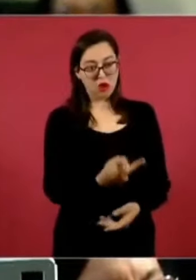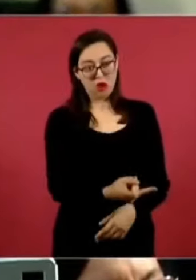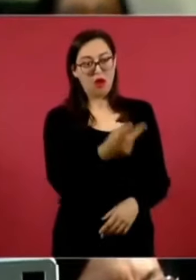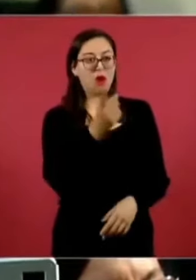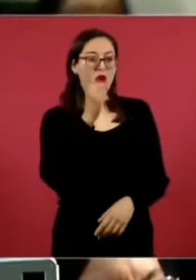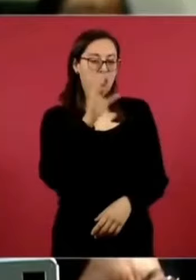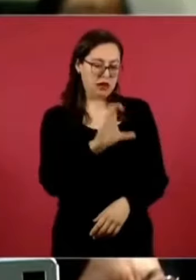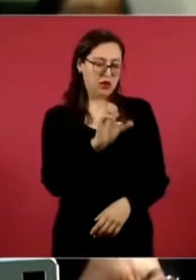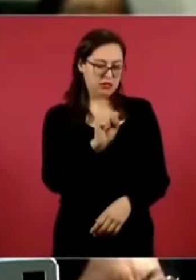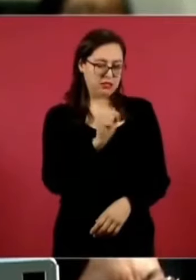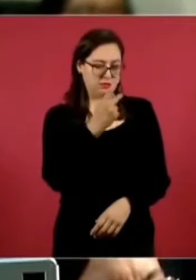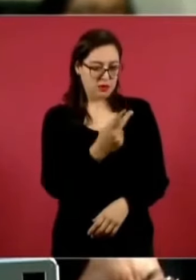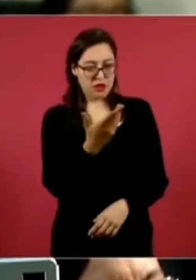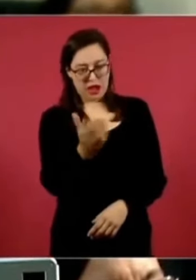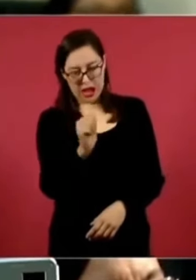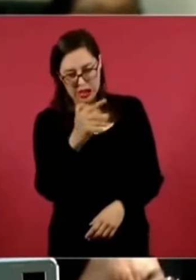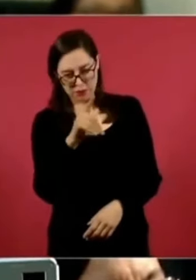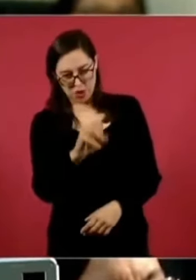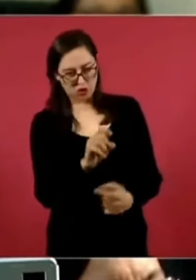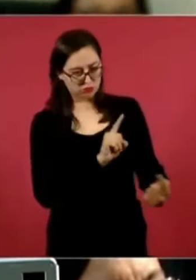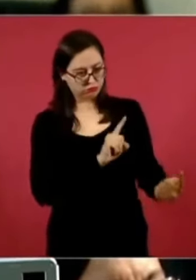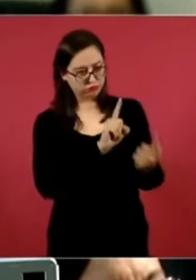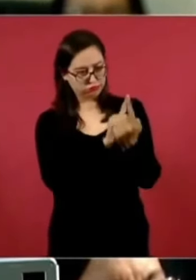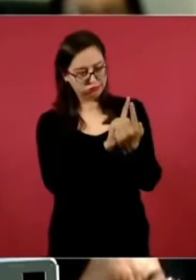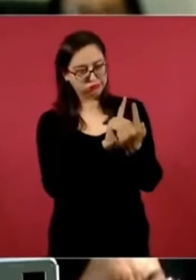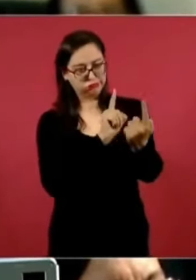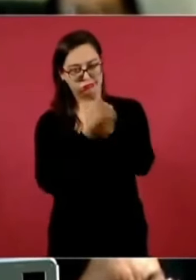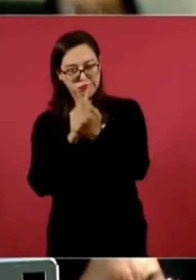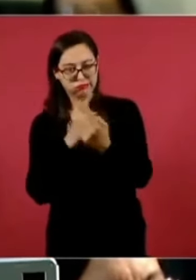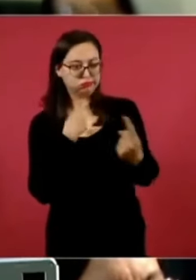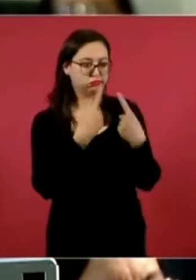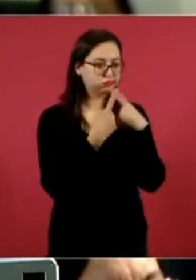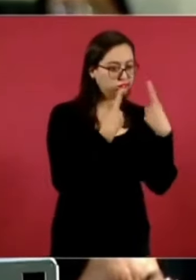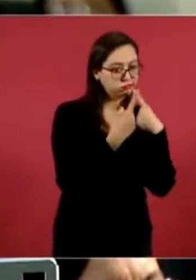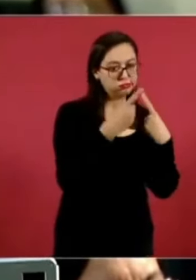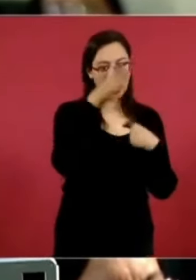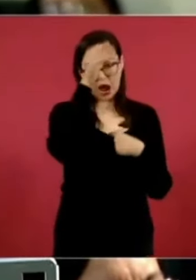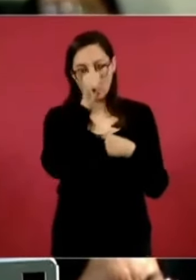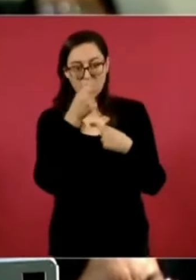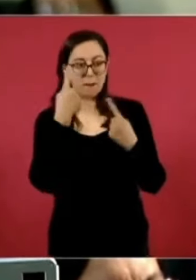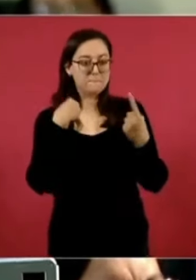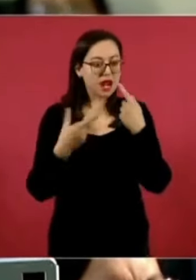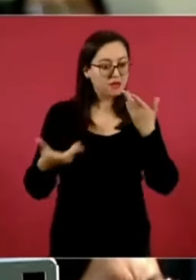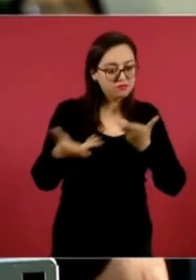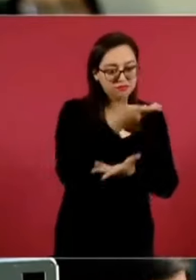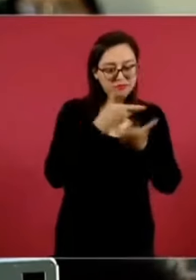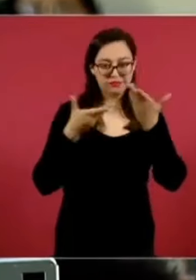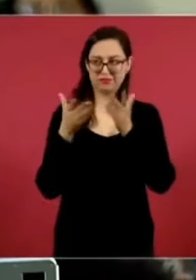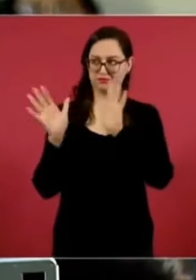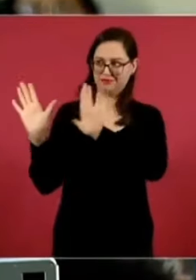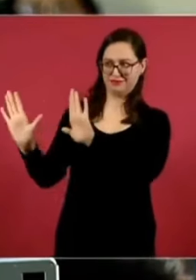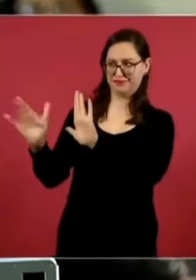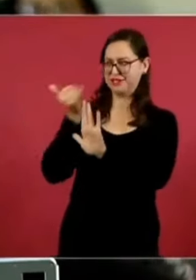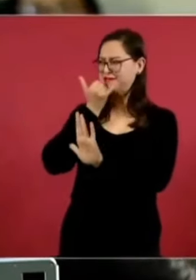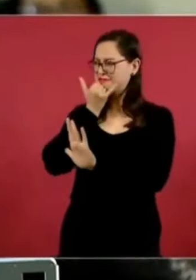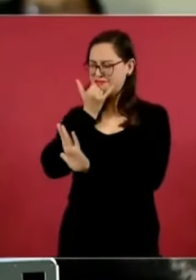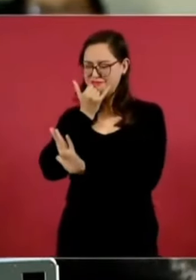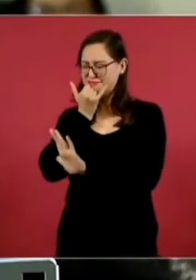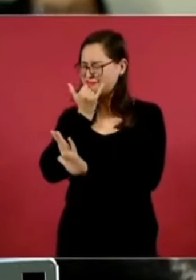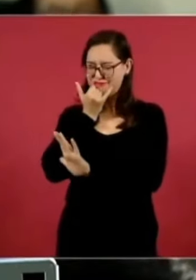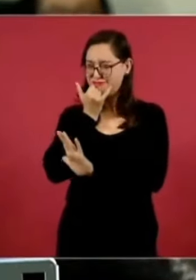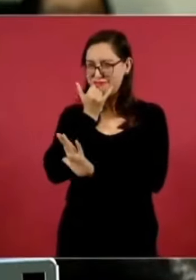reforma al Poder Judicial en esta idea de que haya arreglos en las cúpulas, cuando la discusión está en San Lázaro, bueno,